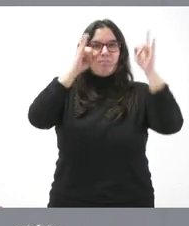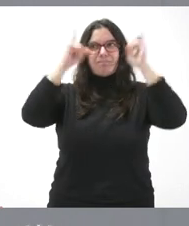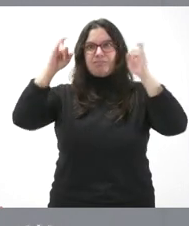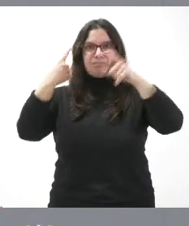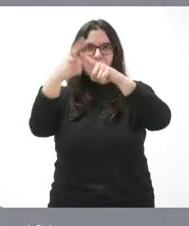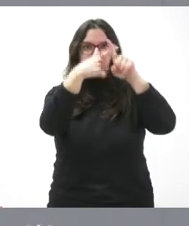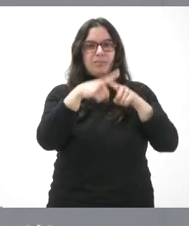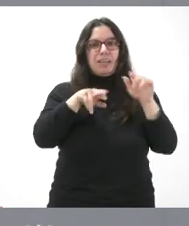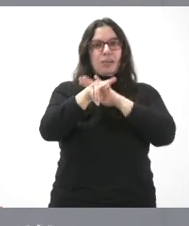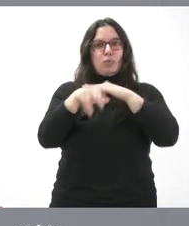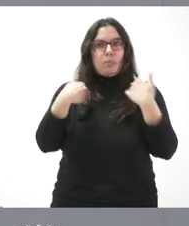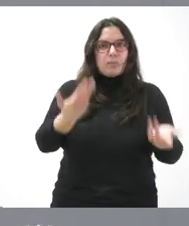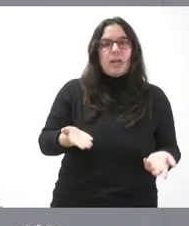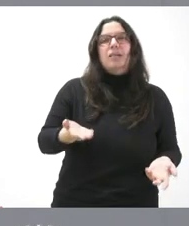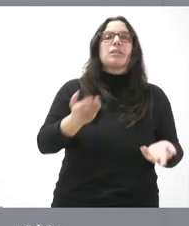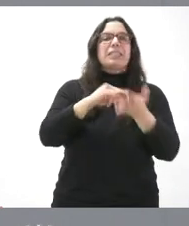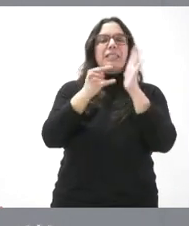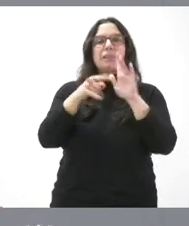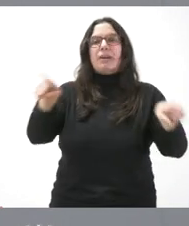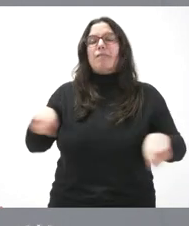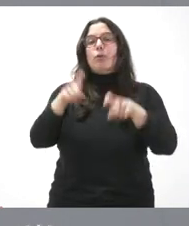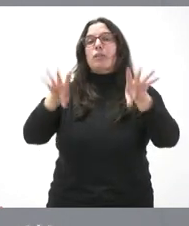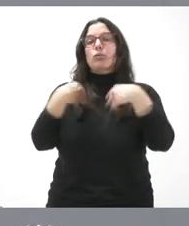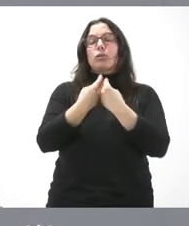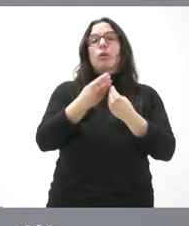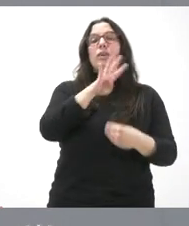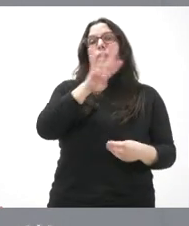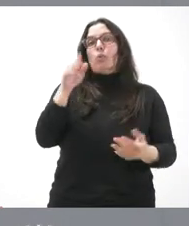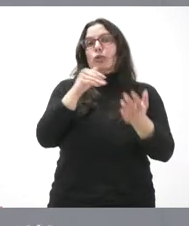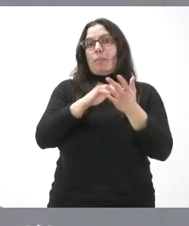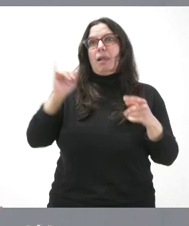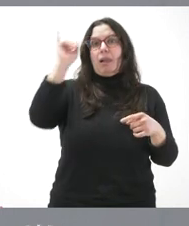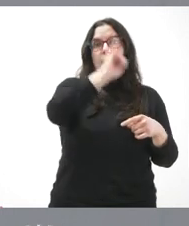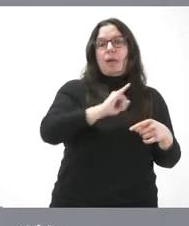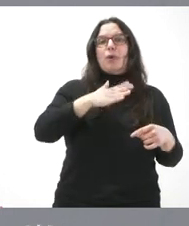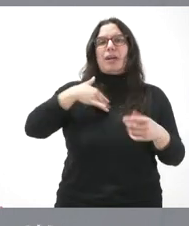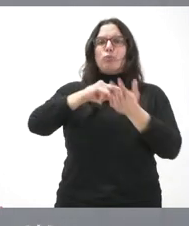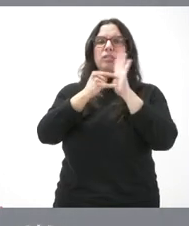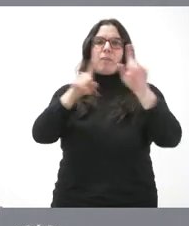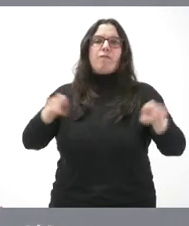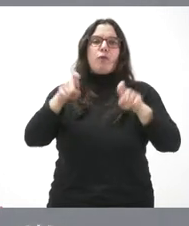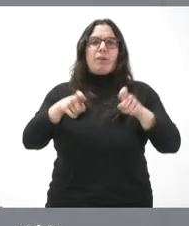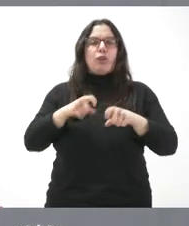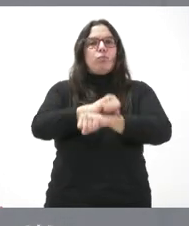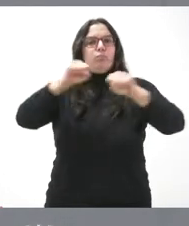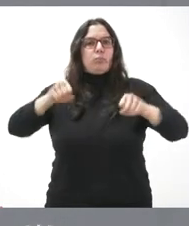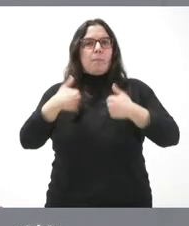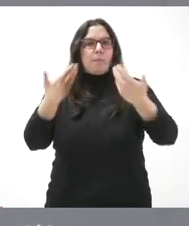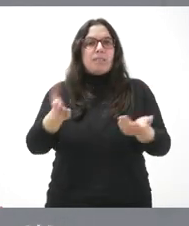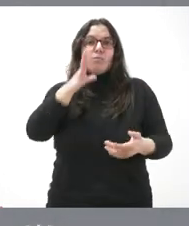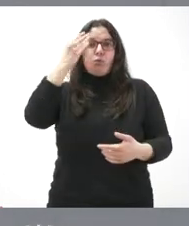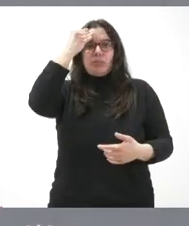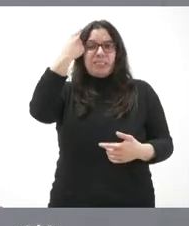incrementando los recursos, incrementando el sistema informático. Son 44.000, pero, lógicamente, queremos reforzar el sistema informático para abordar el previsible